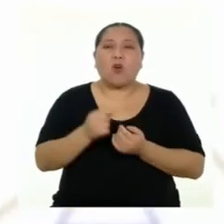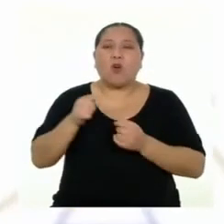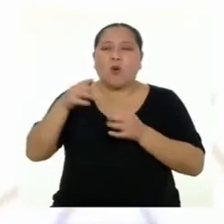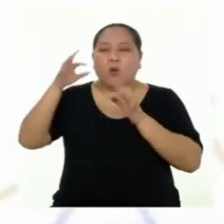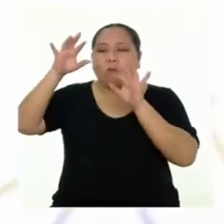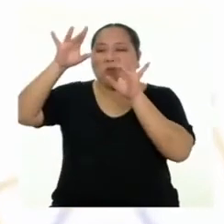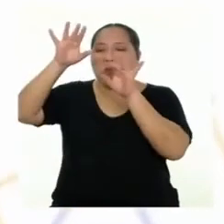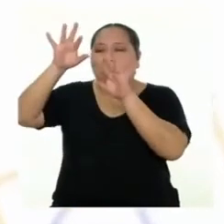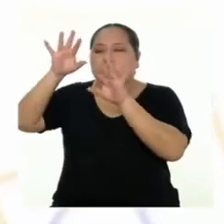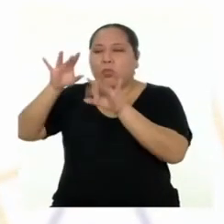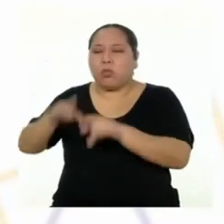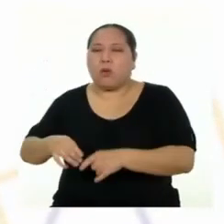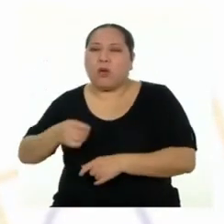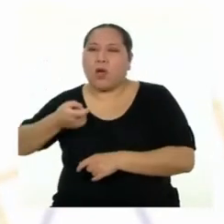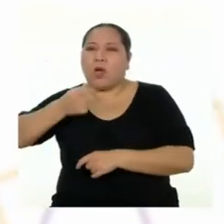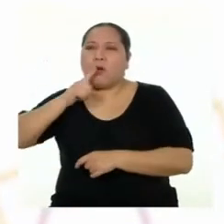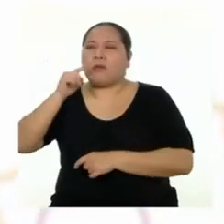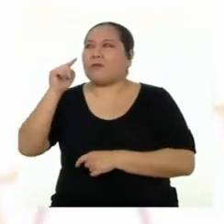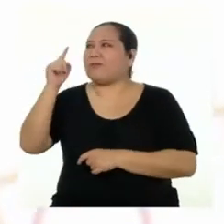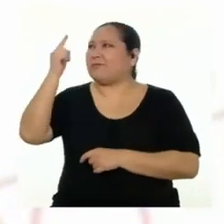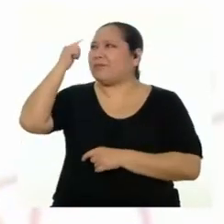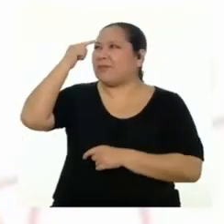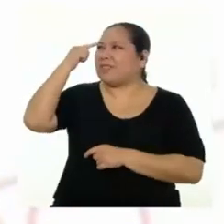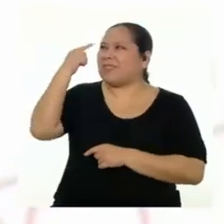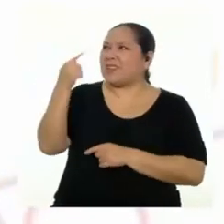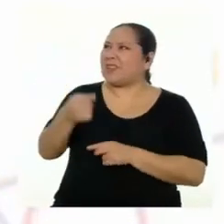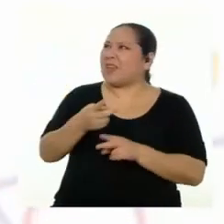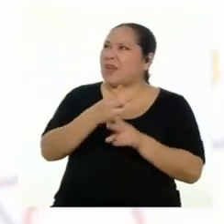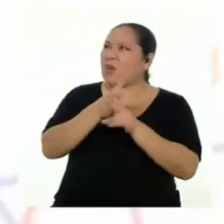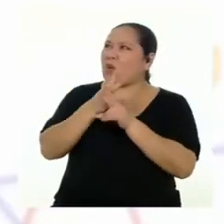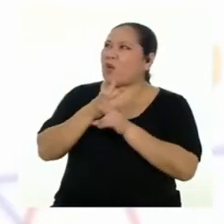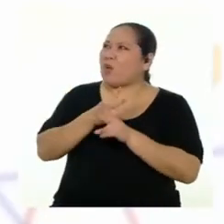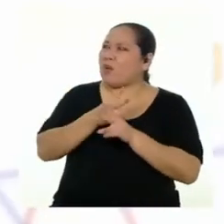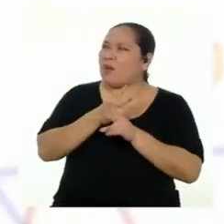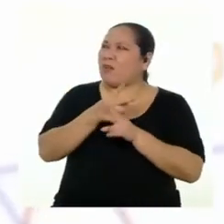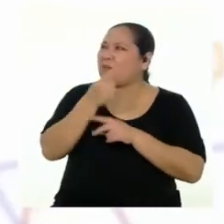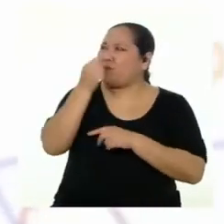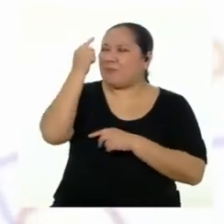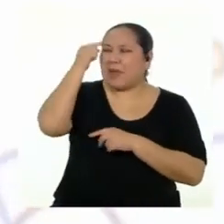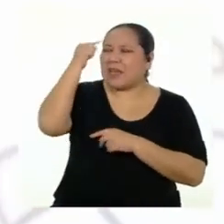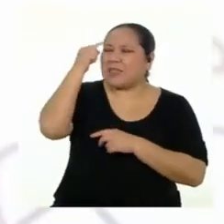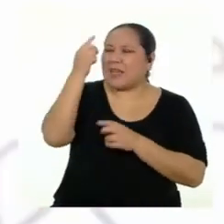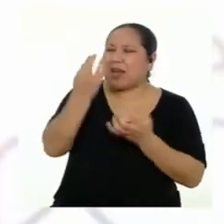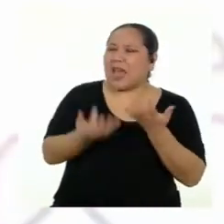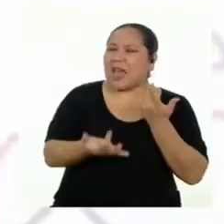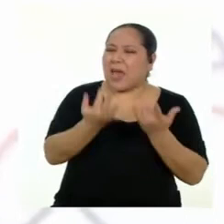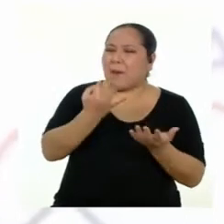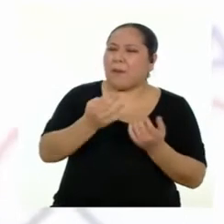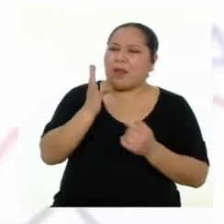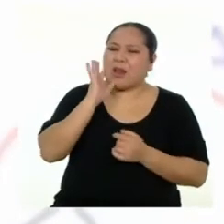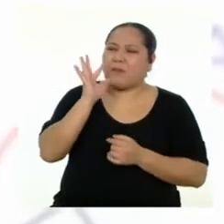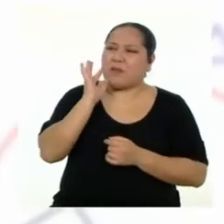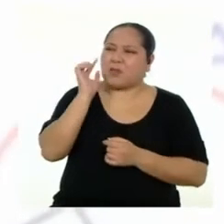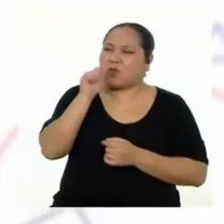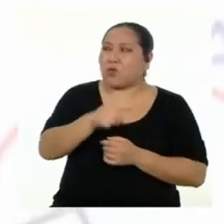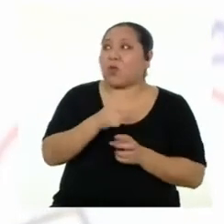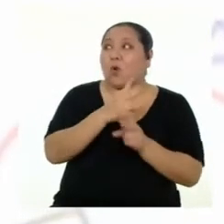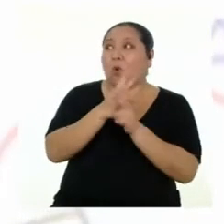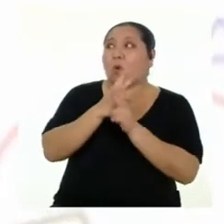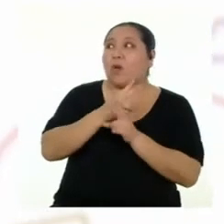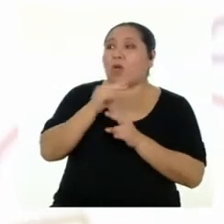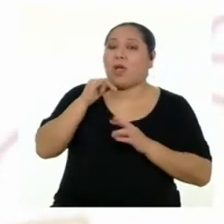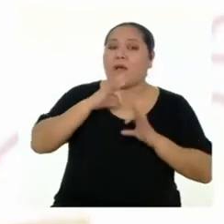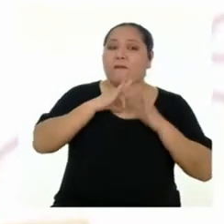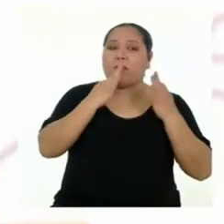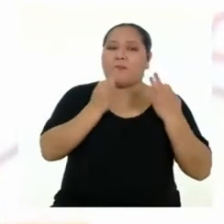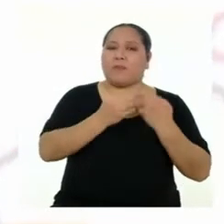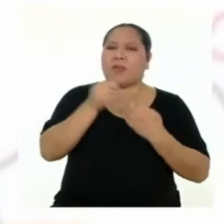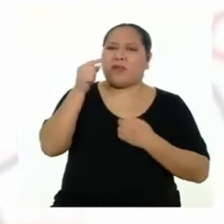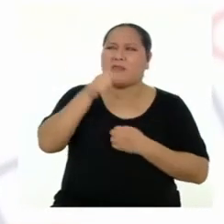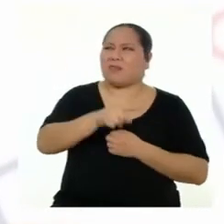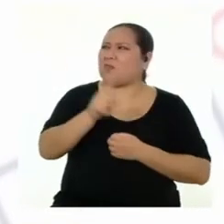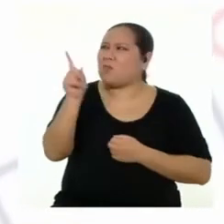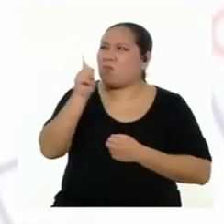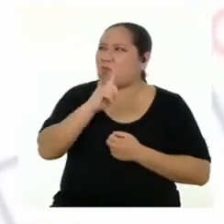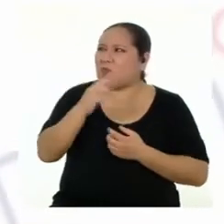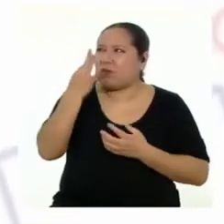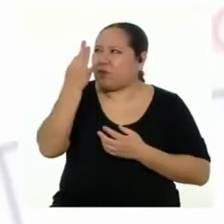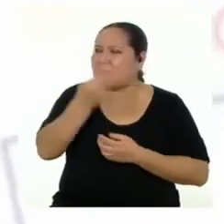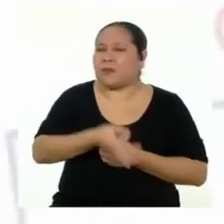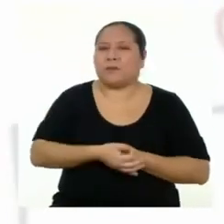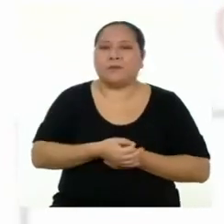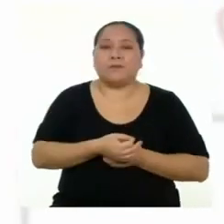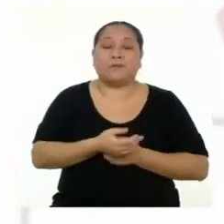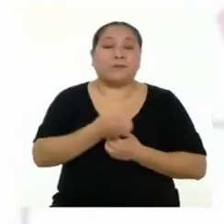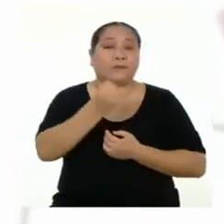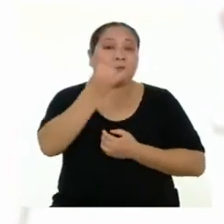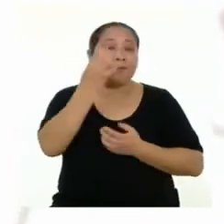cómo se cree que quemar la basura es una medida para cuidar la salud de la familia. En realidad, sucede todo lo contrario. A veces